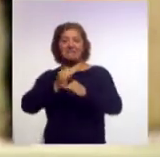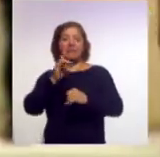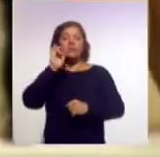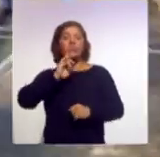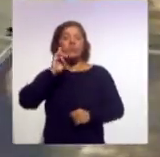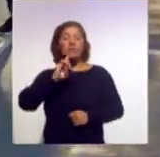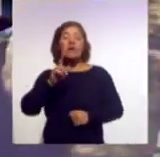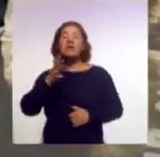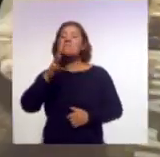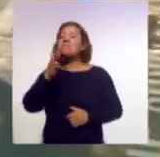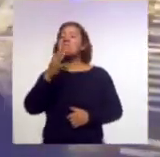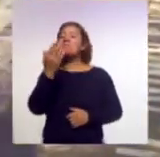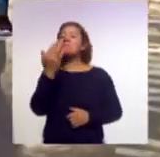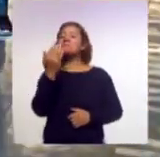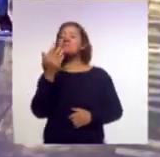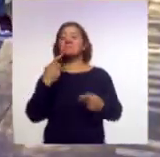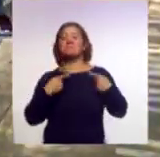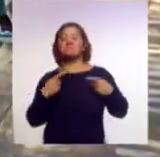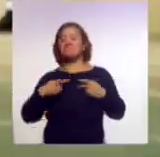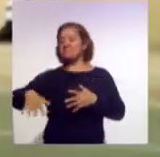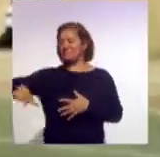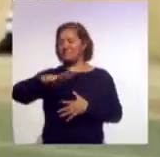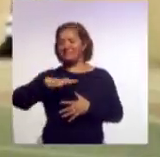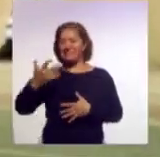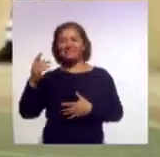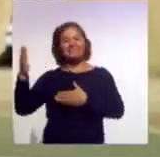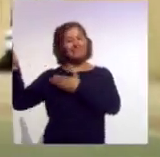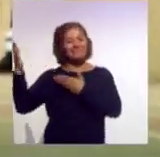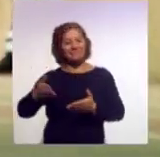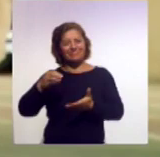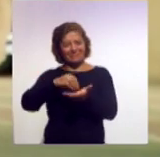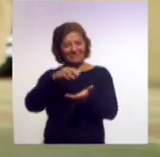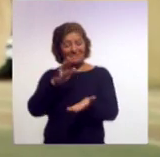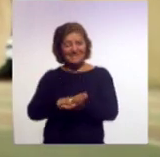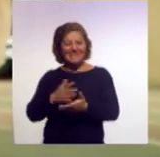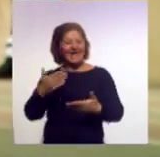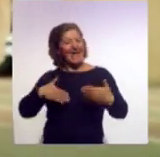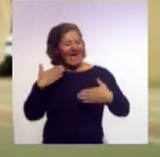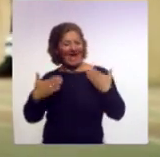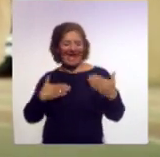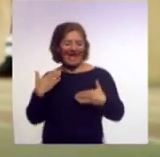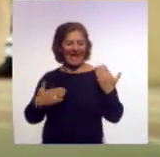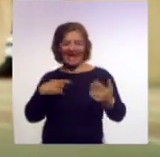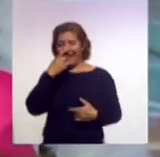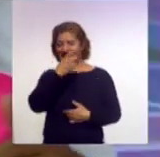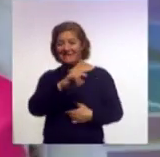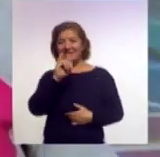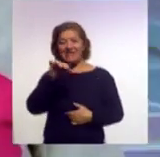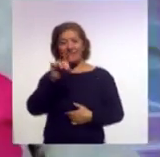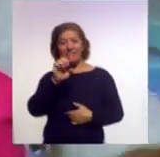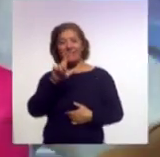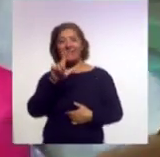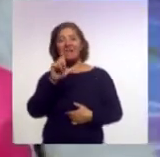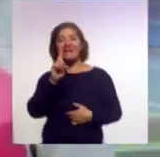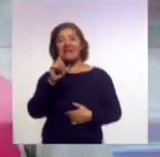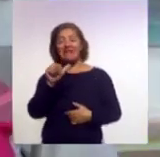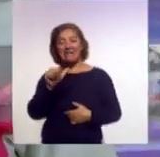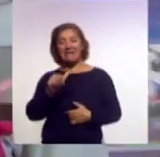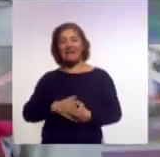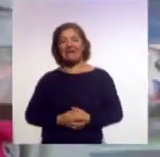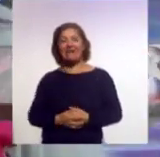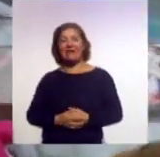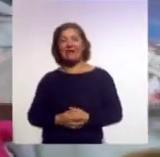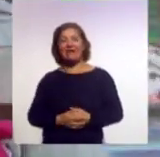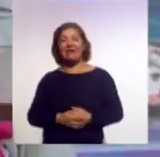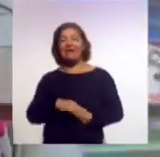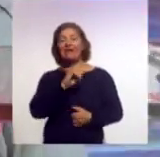participantes se dieron cita para divertirse así lo dio a conocer la instructora Imelda Rodríguez. Estamos aquí festejando el Día